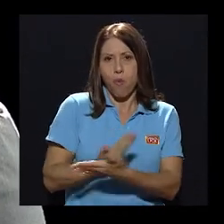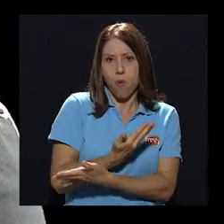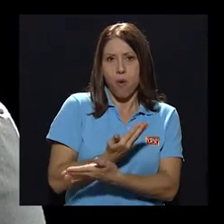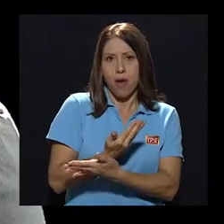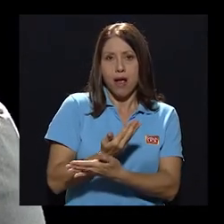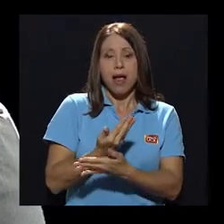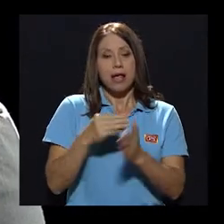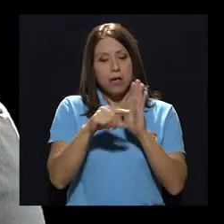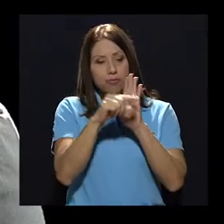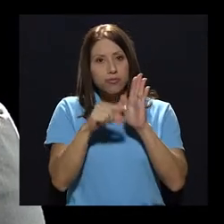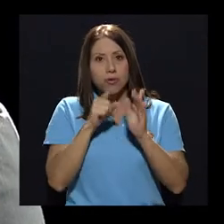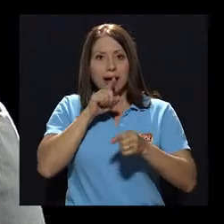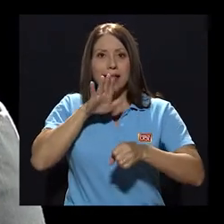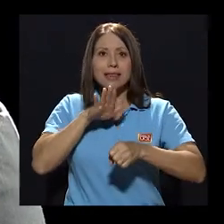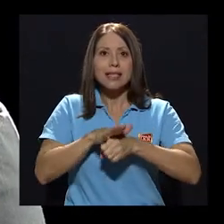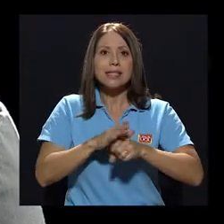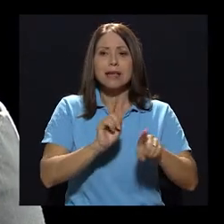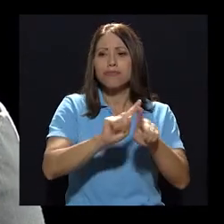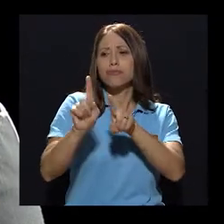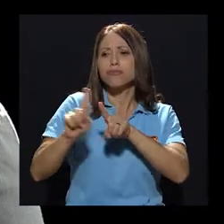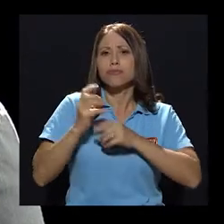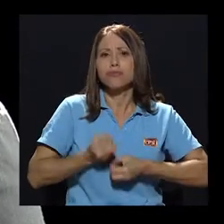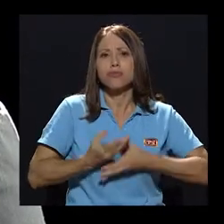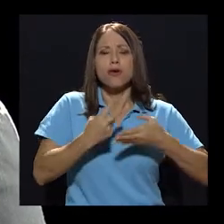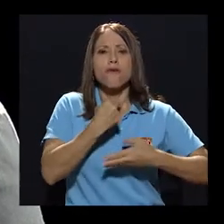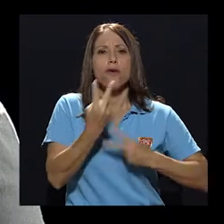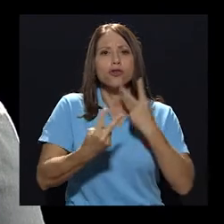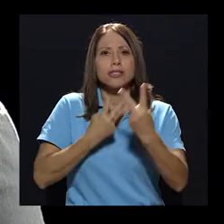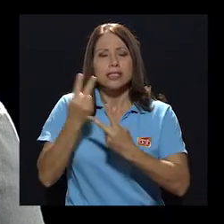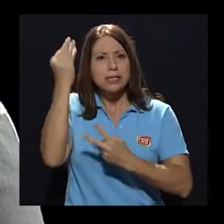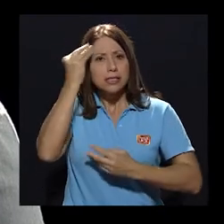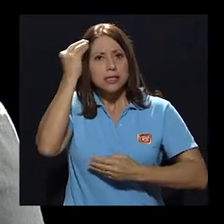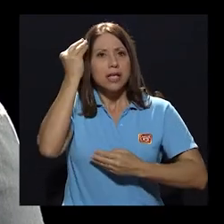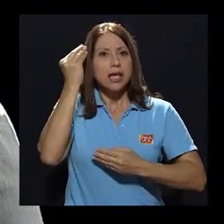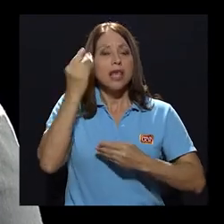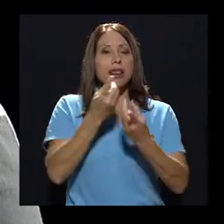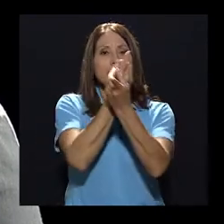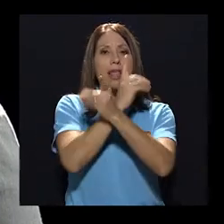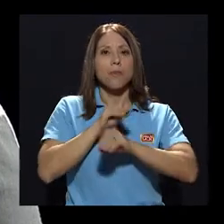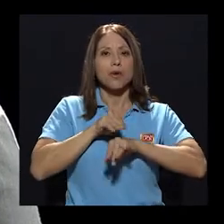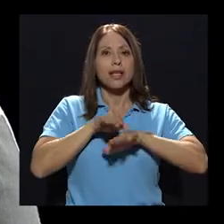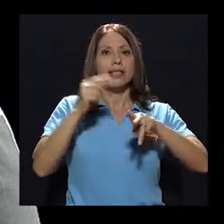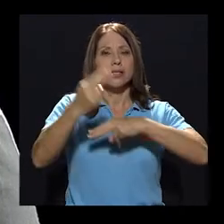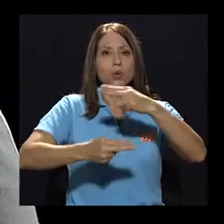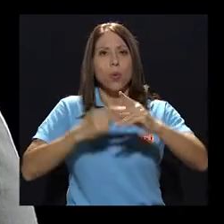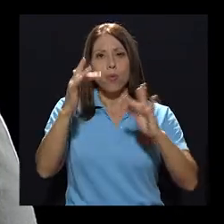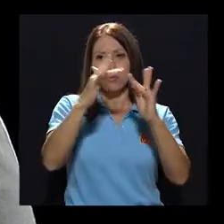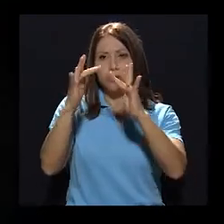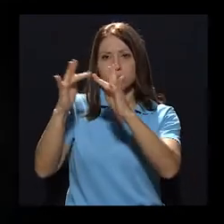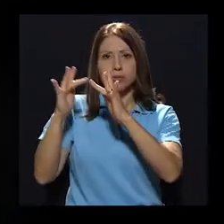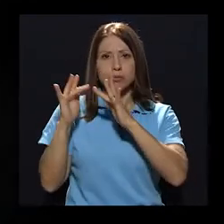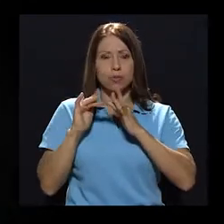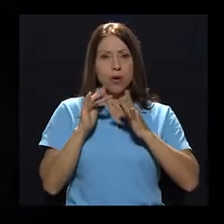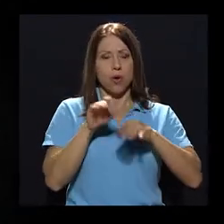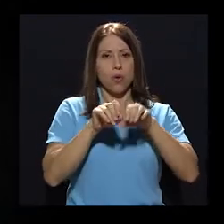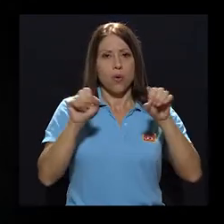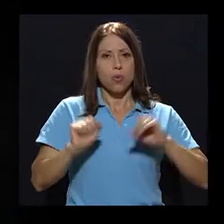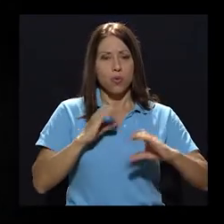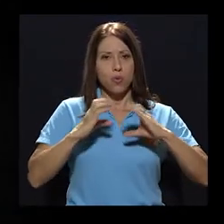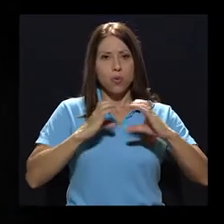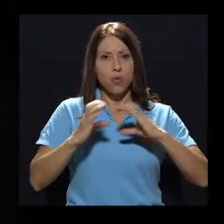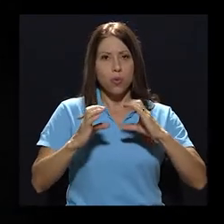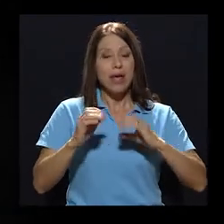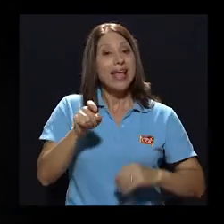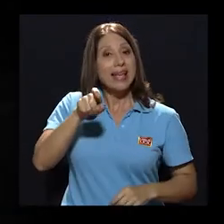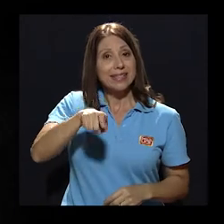que garantice la pluralidad de voces y la democratización del espectro radioeléctrico. Esta necesidad